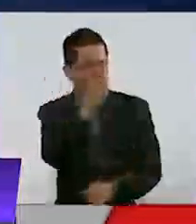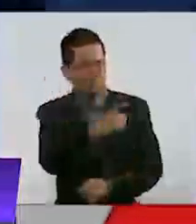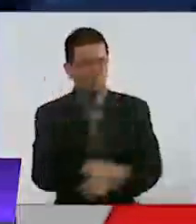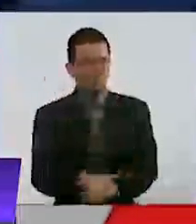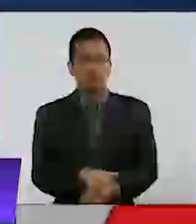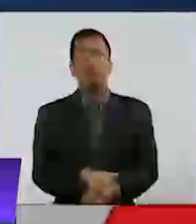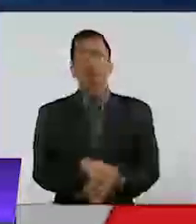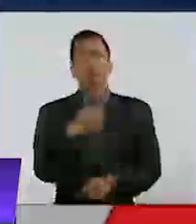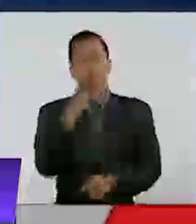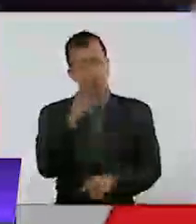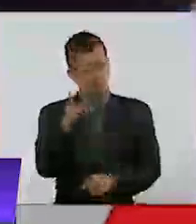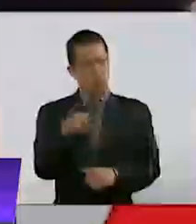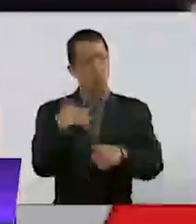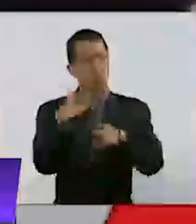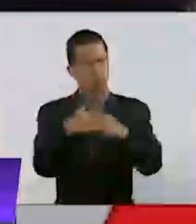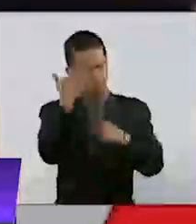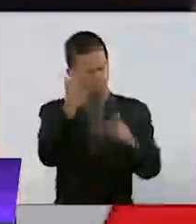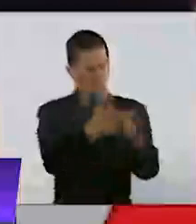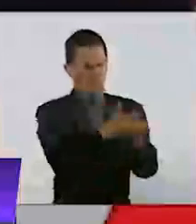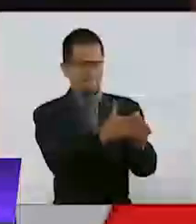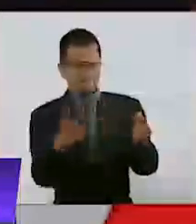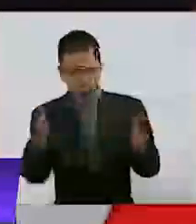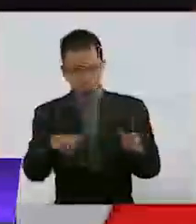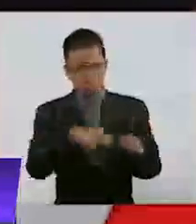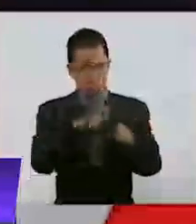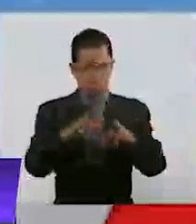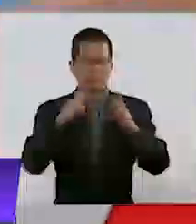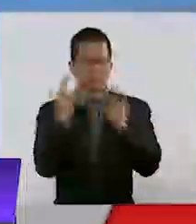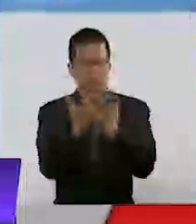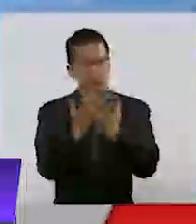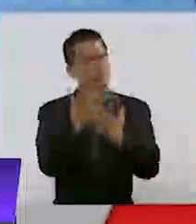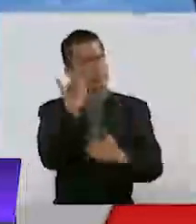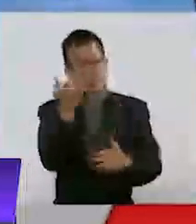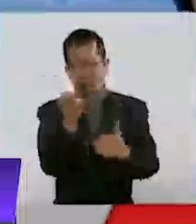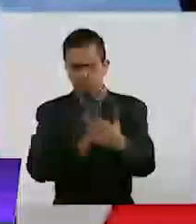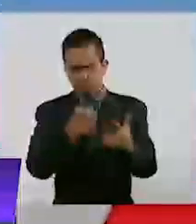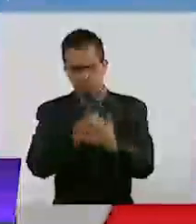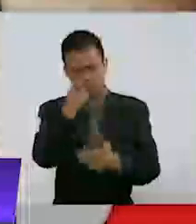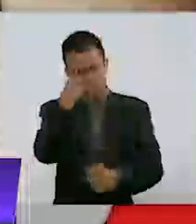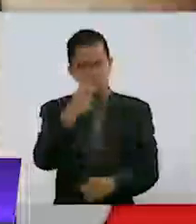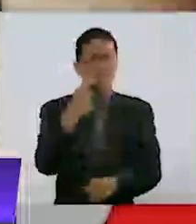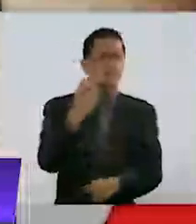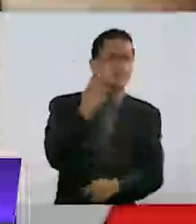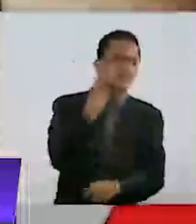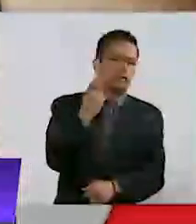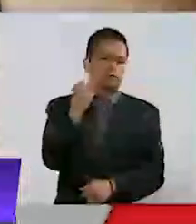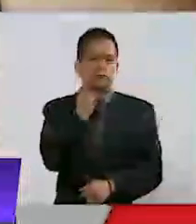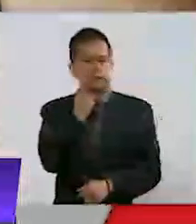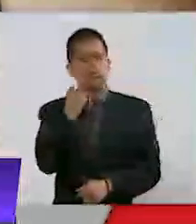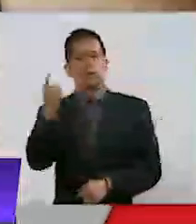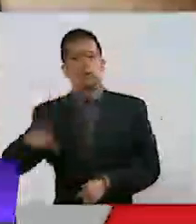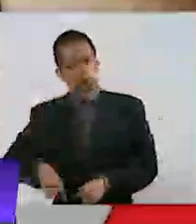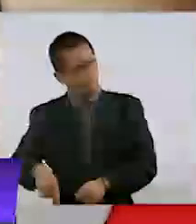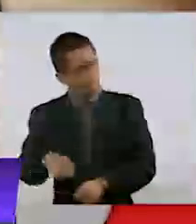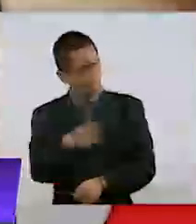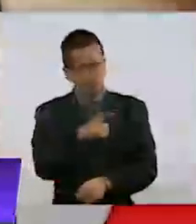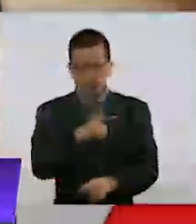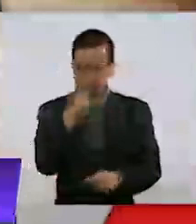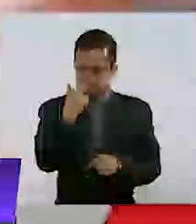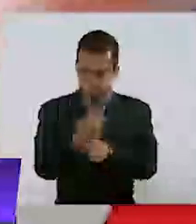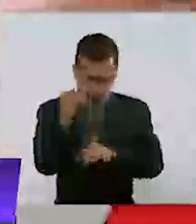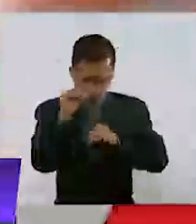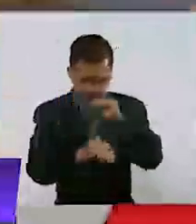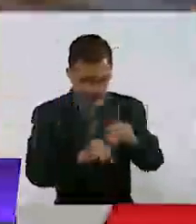periodo ordinario de sesiones, se buscará que el Poder Legislativo y el Estado arropen los trabajos de este observatorio ciudadano.